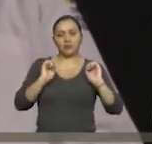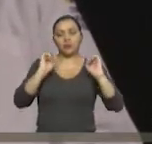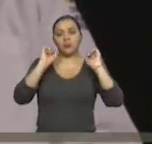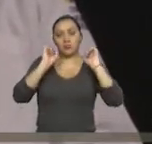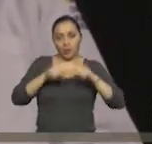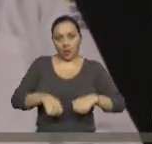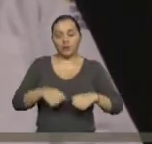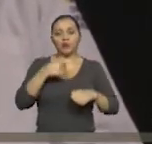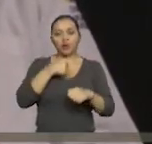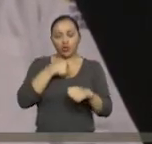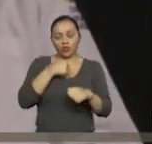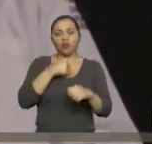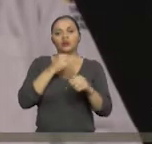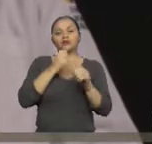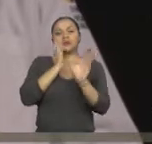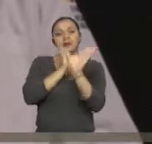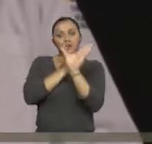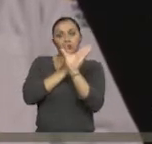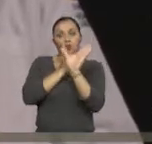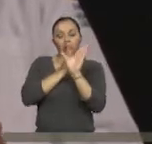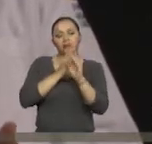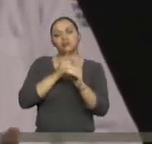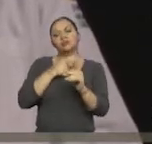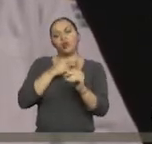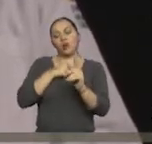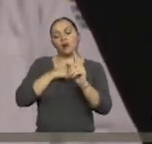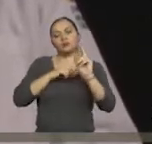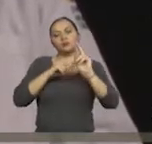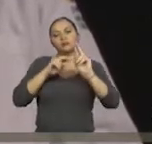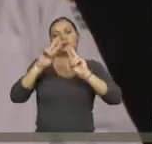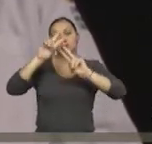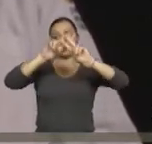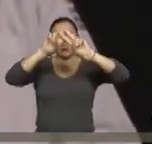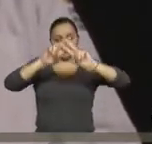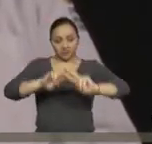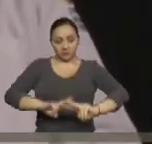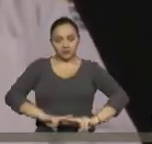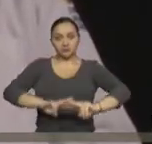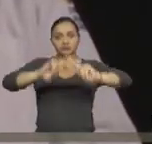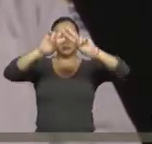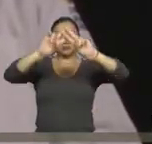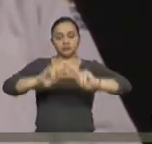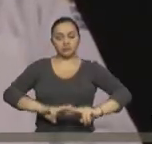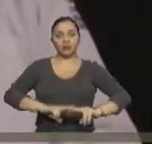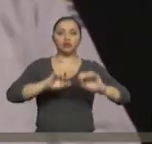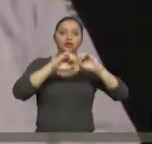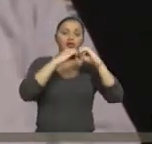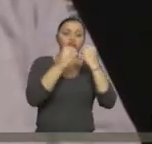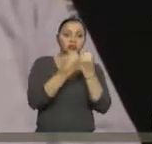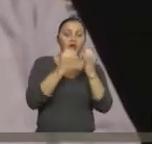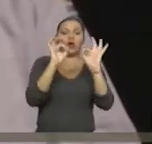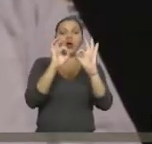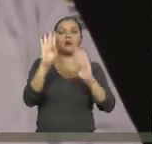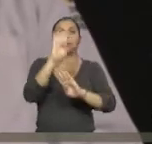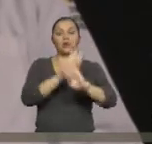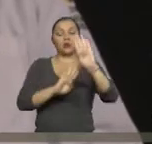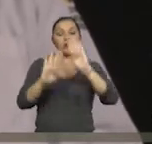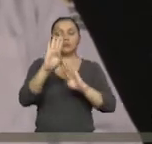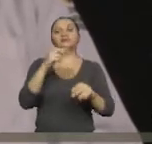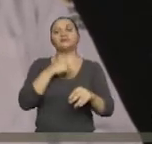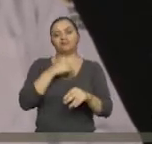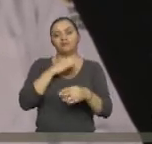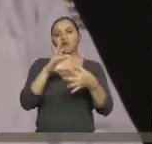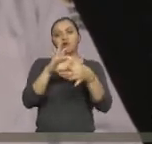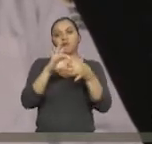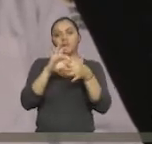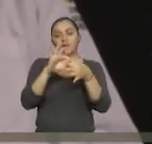valoración psicológica, si de haber alguna patología asociada biológica, yo le paso a mi compañero